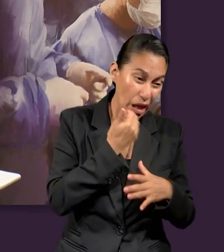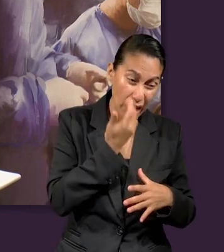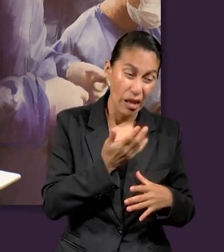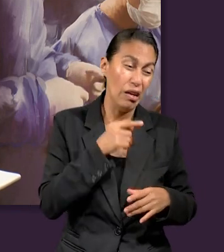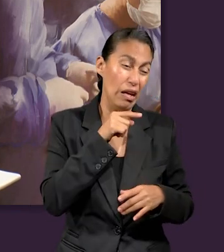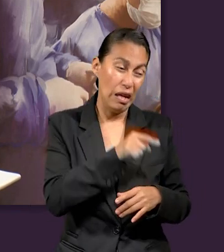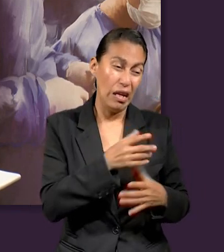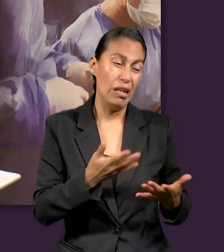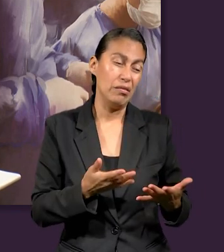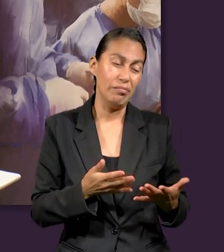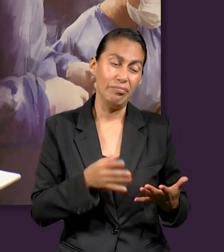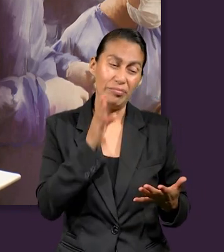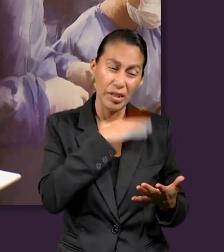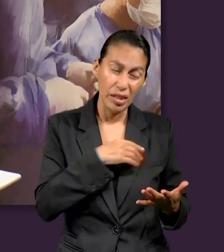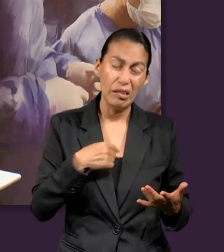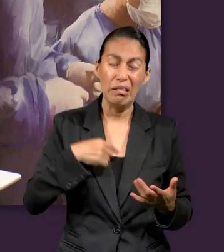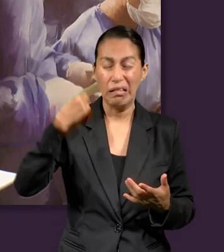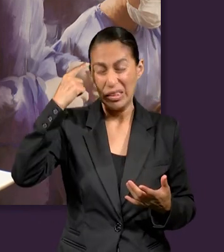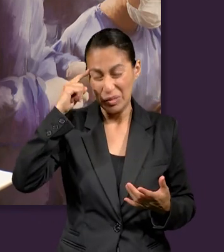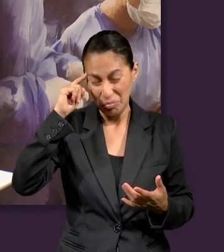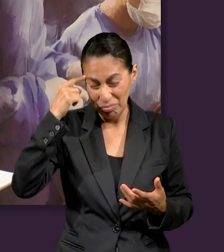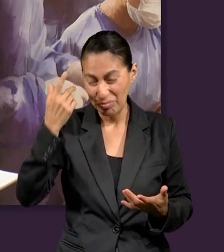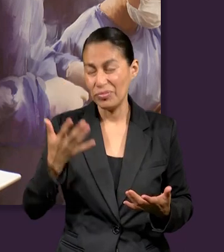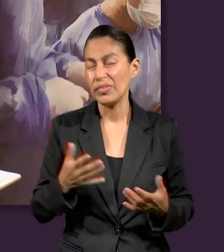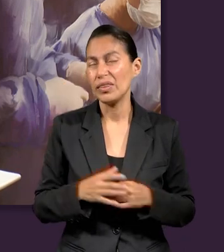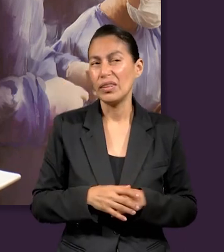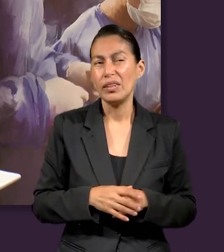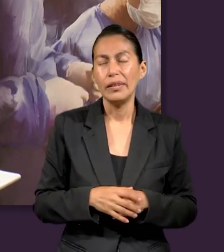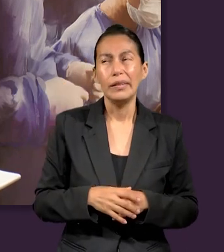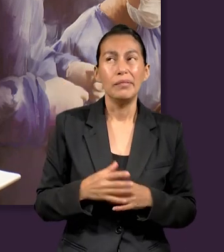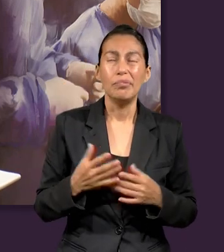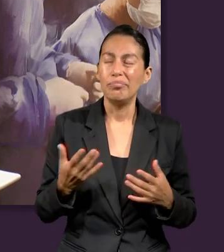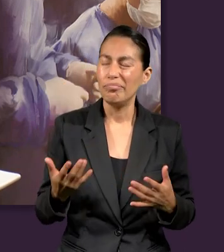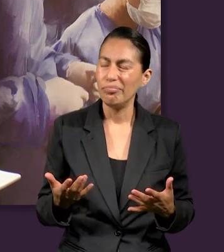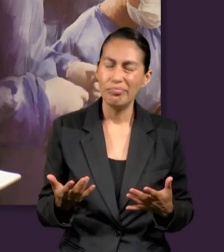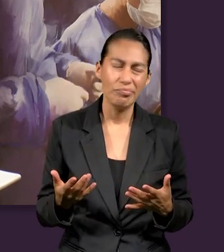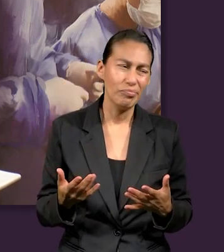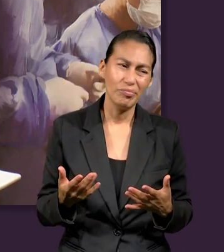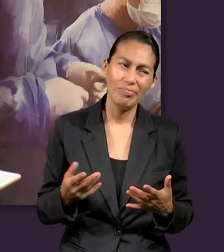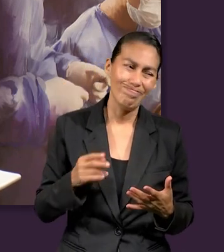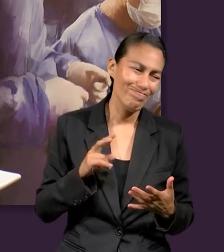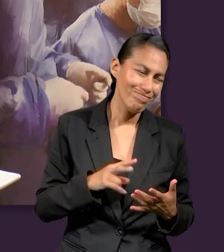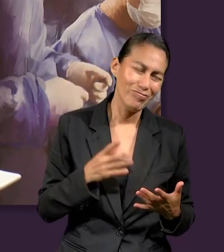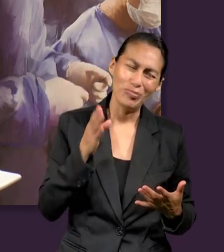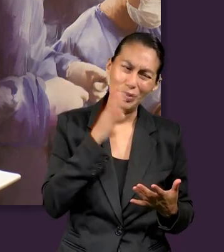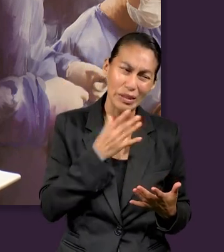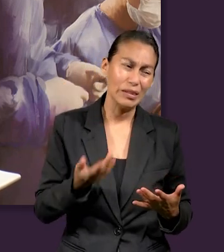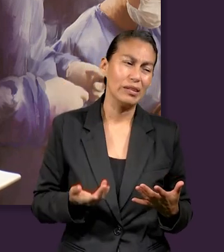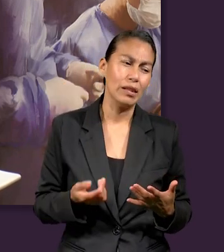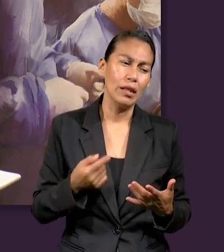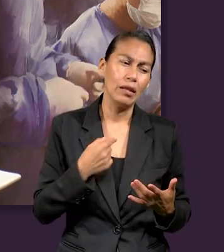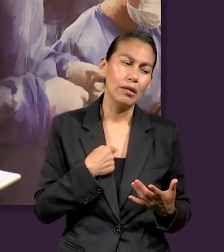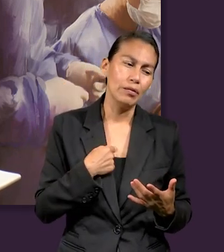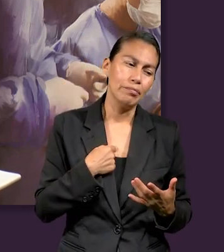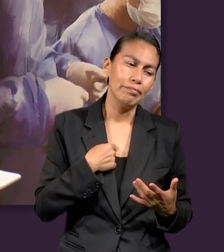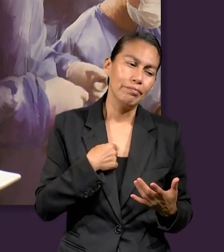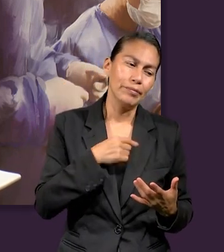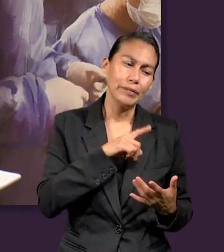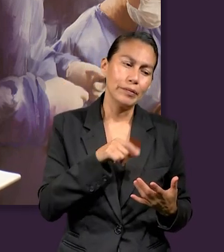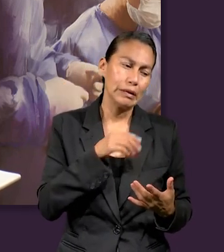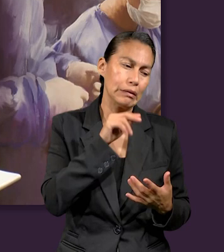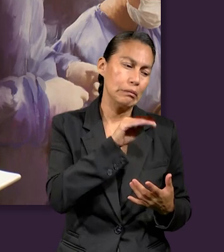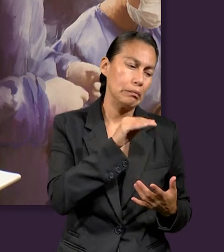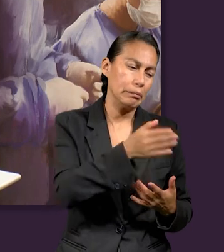castigarlo porque estoy enojada y digo, ay, es que de verdad. Y luego